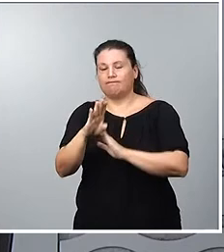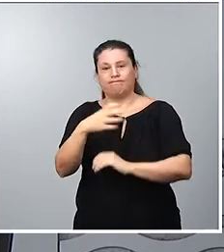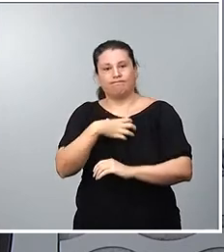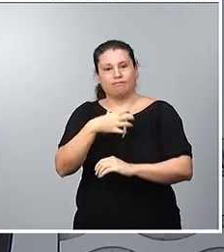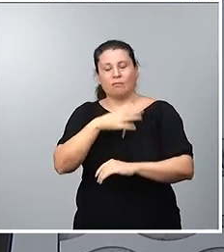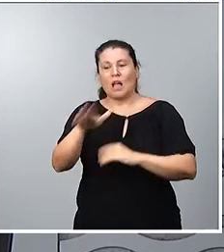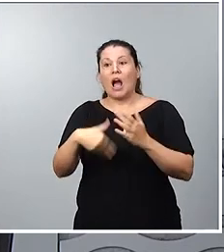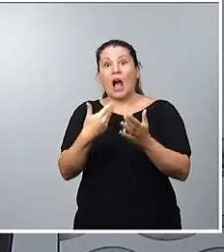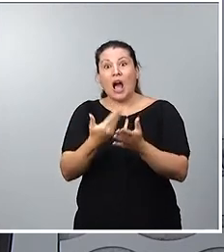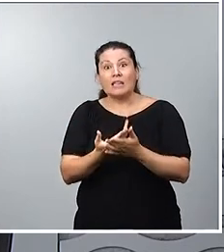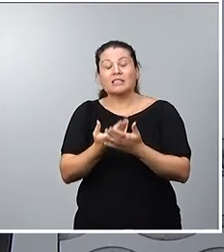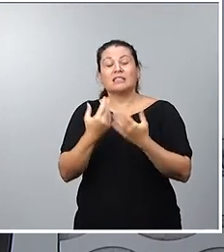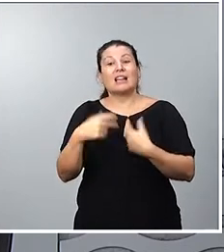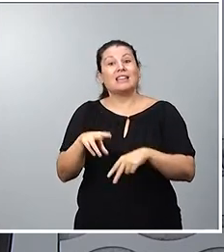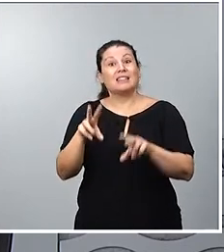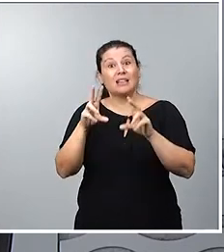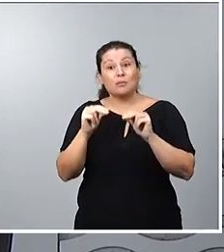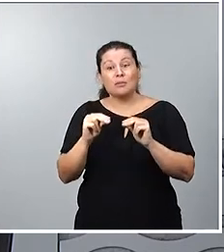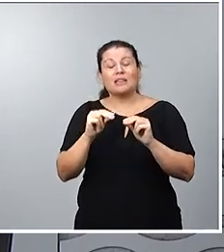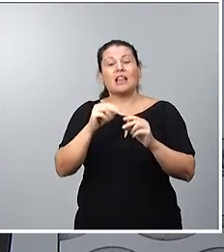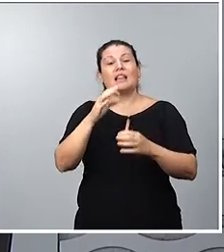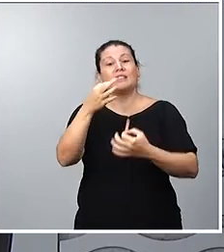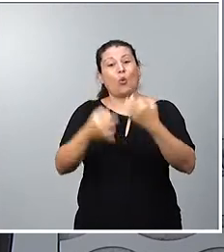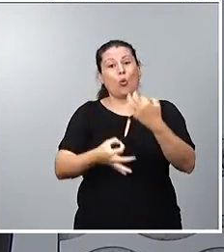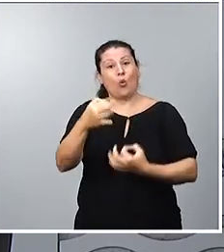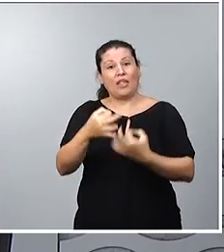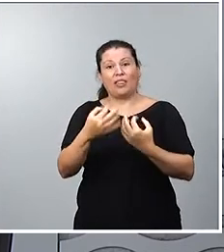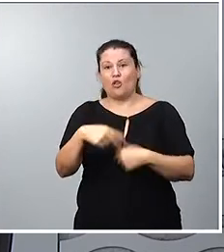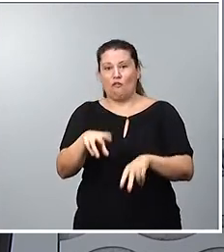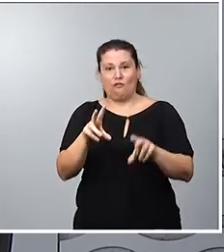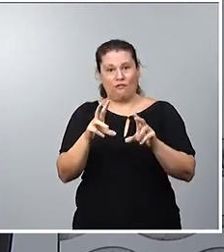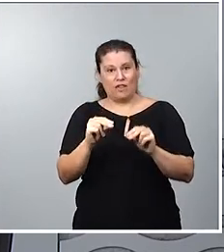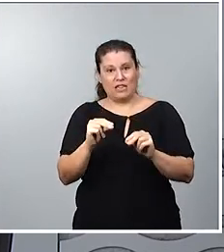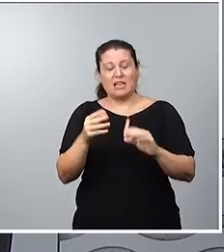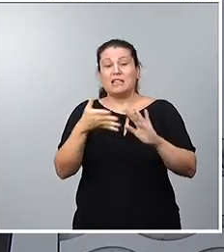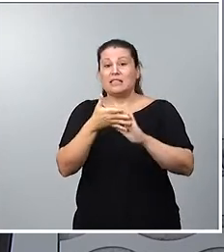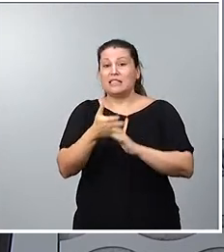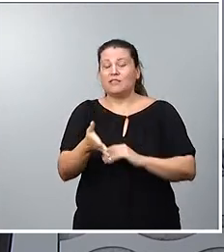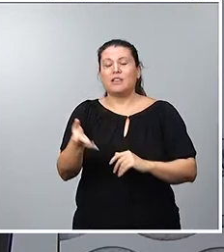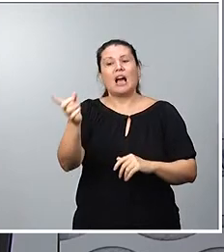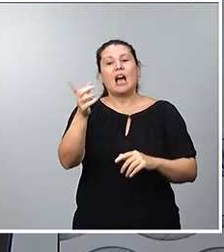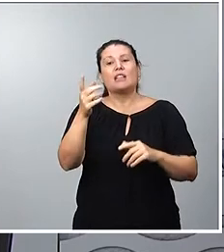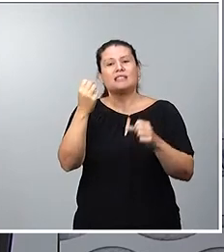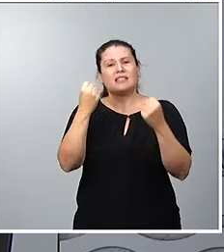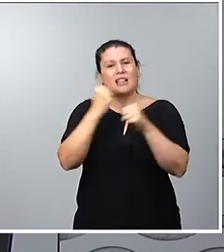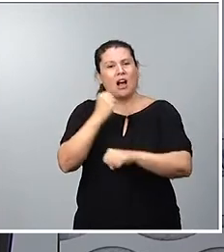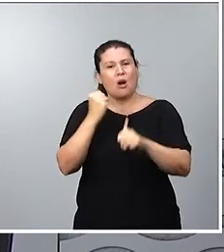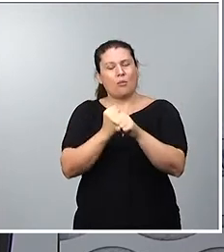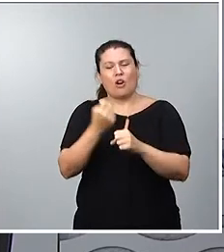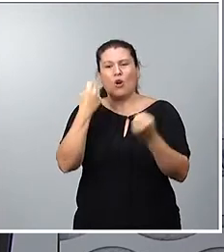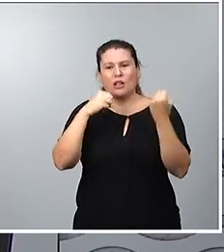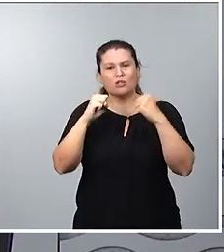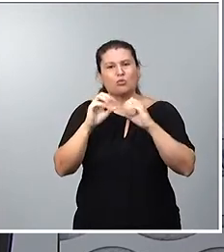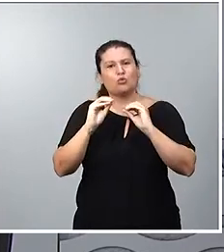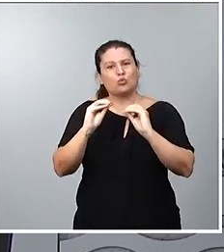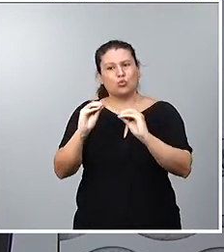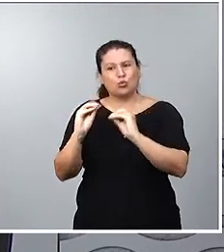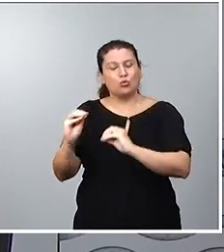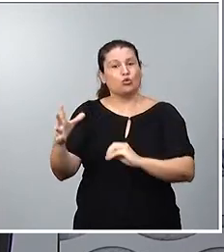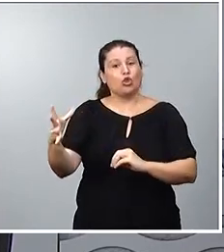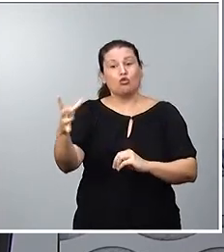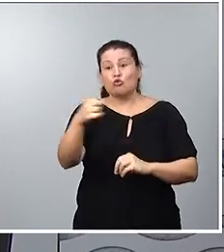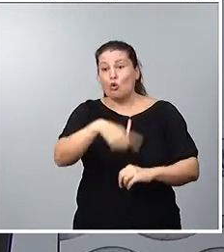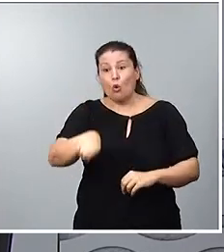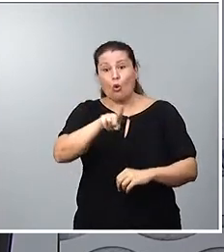resolución definitiva del Tribunal. Se trata, por tanto, de la suspensión de todas sus funciones hasta que el Tribunal resuelva.